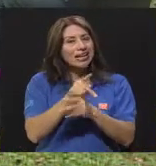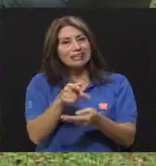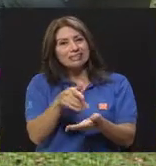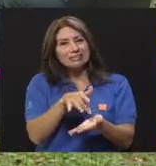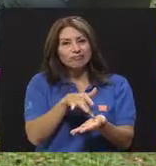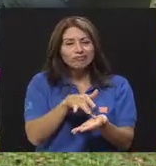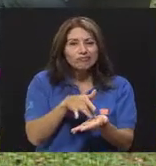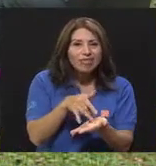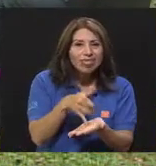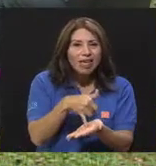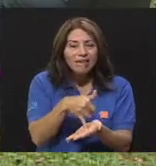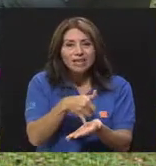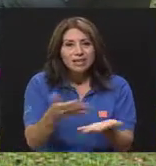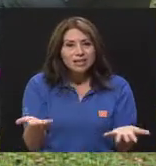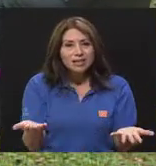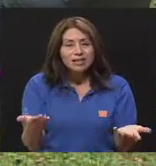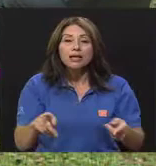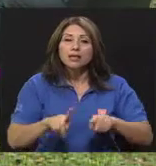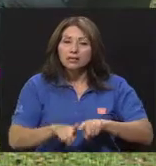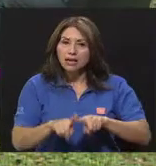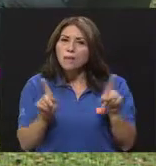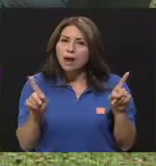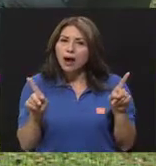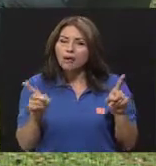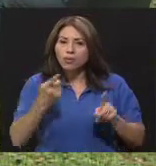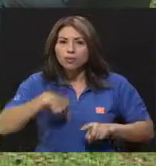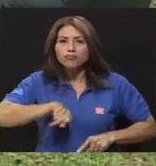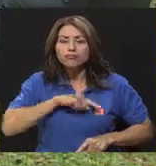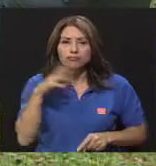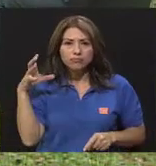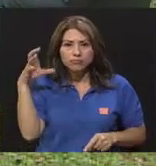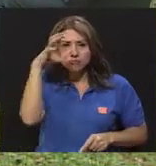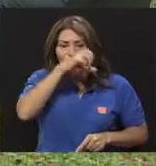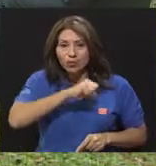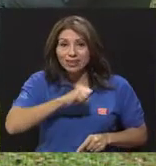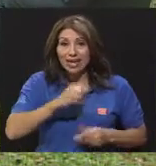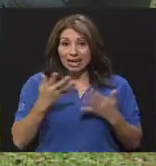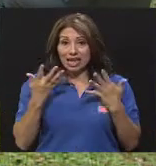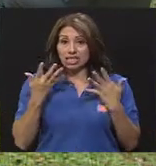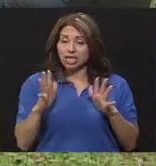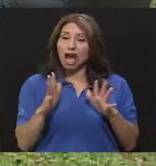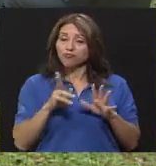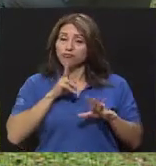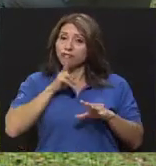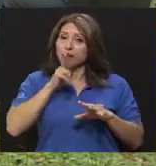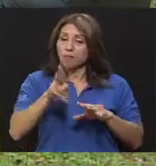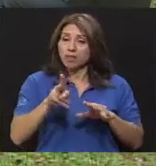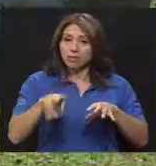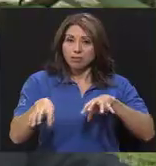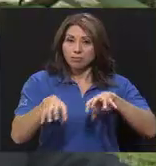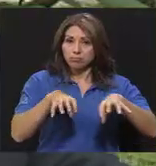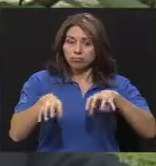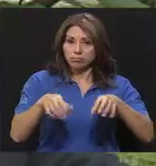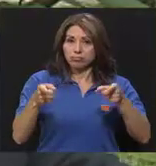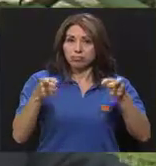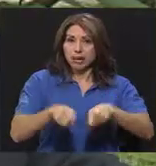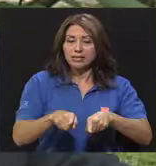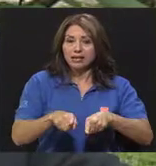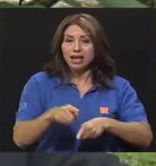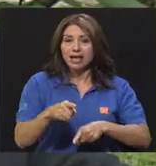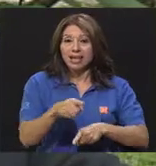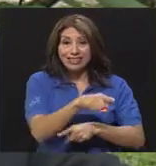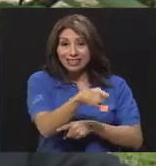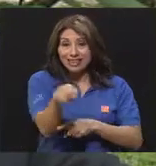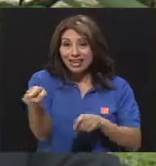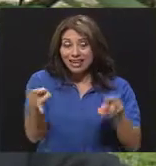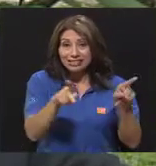sin embargo, encontramos que ya en lo que es la práctica propiamente dicha, solo el